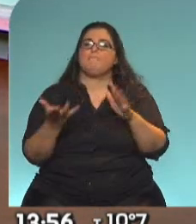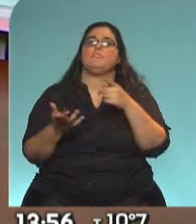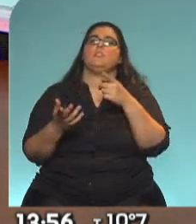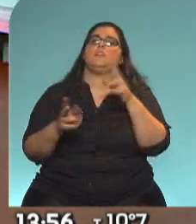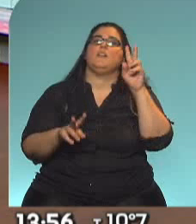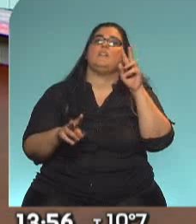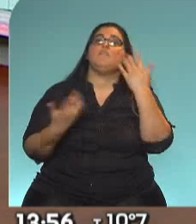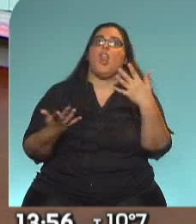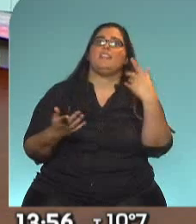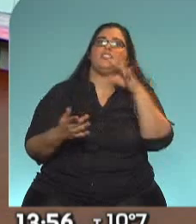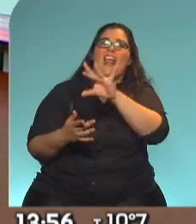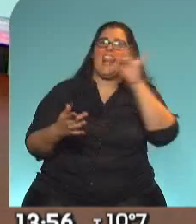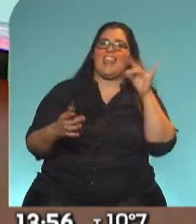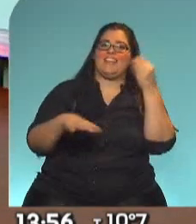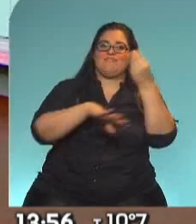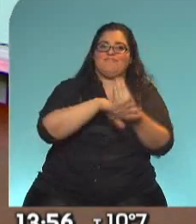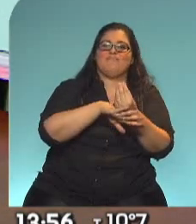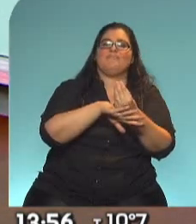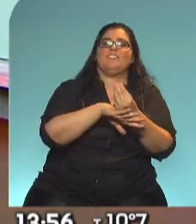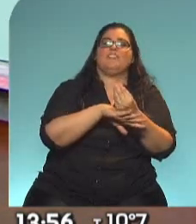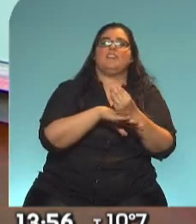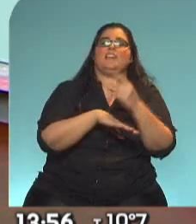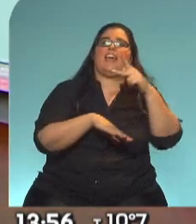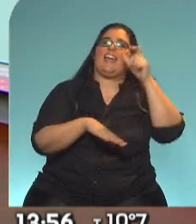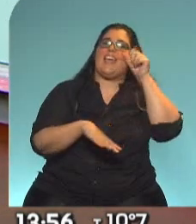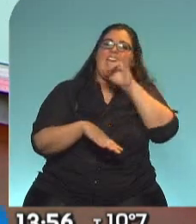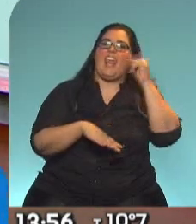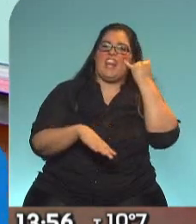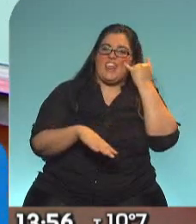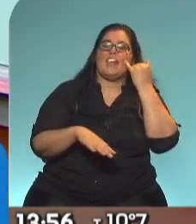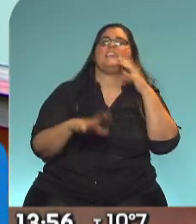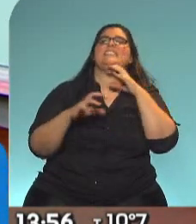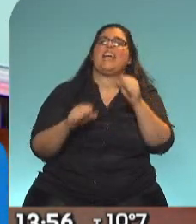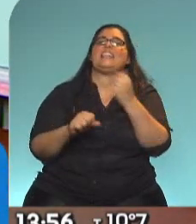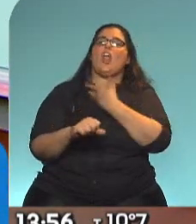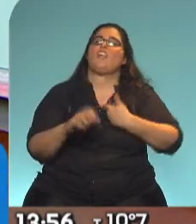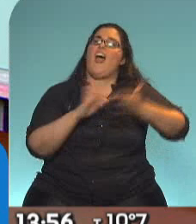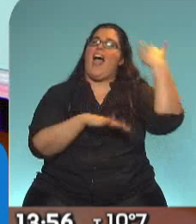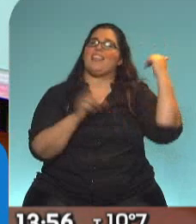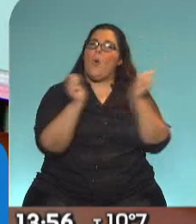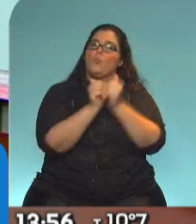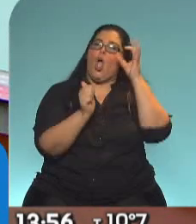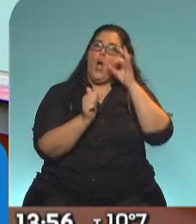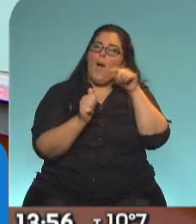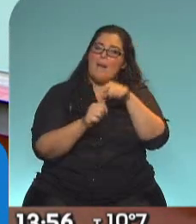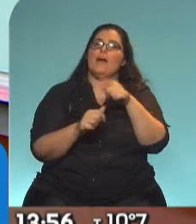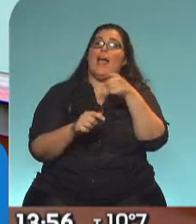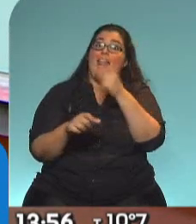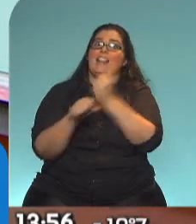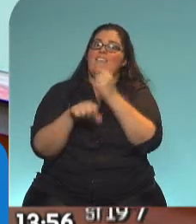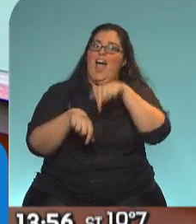como John Kerry, que fue secretario de Estado durante la presidencia de Obama, para encarar el tema de